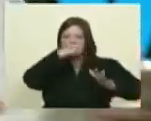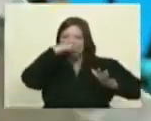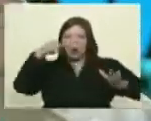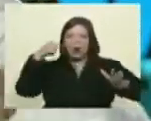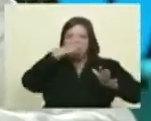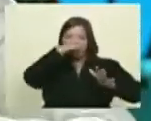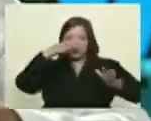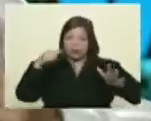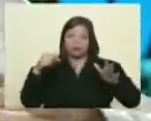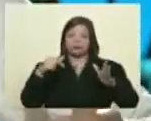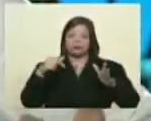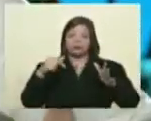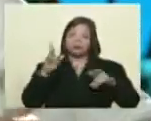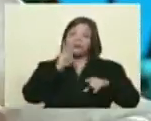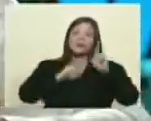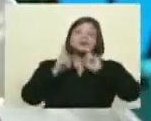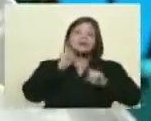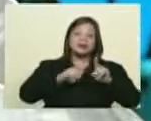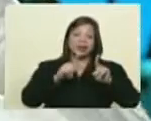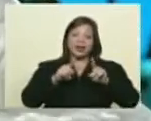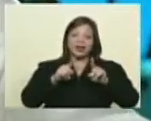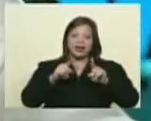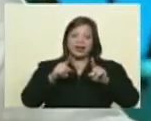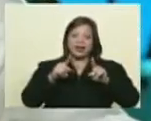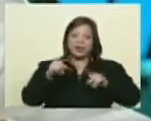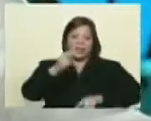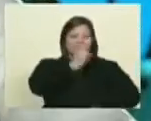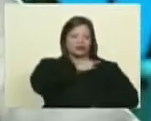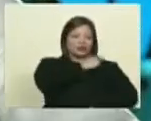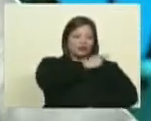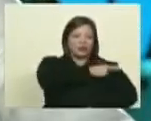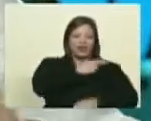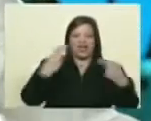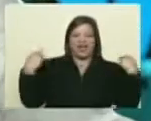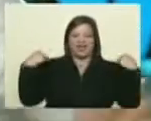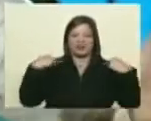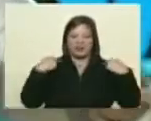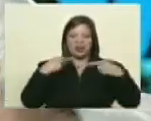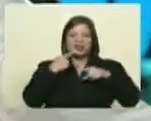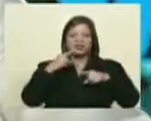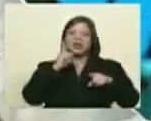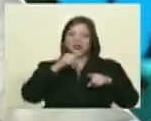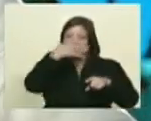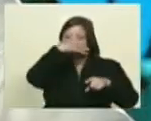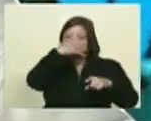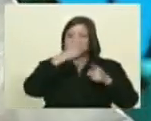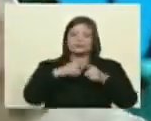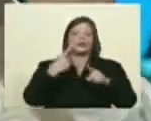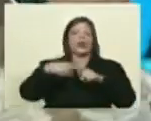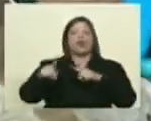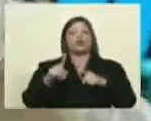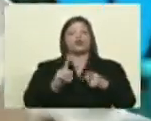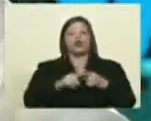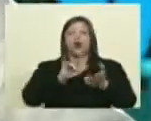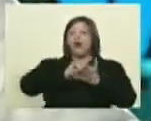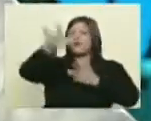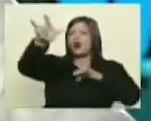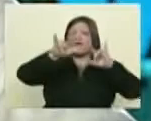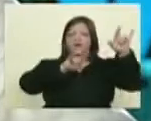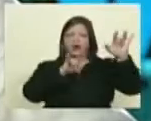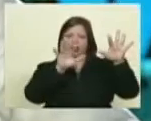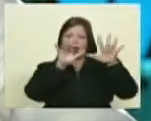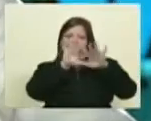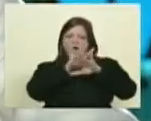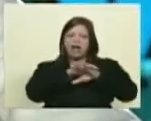narcoestado a Venezuela como que era donde transitaba la droga de las FARC, ¿no? En el caso concreto, por ejemplo, de los vuelos fantasmas